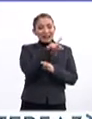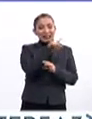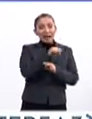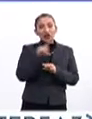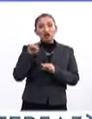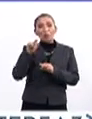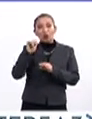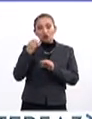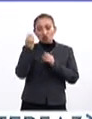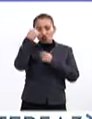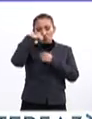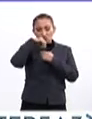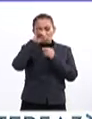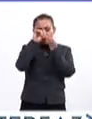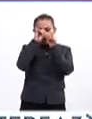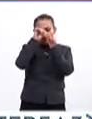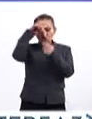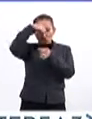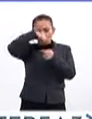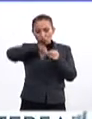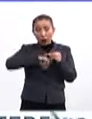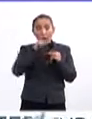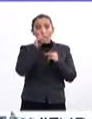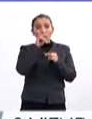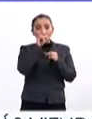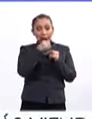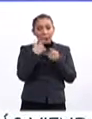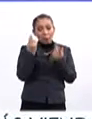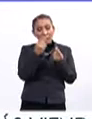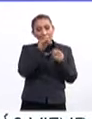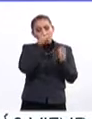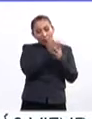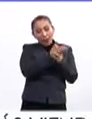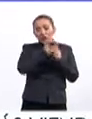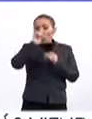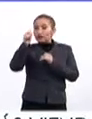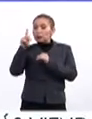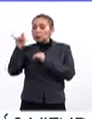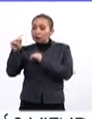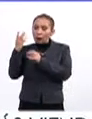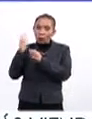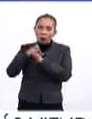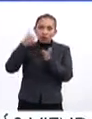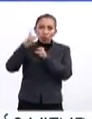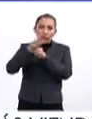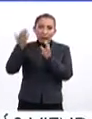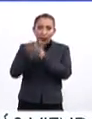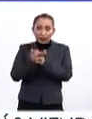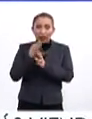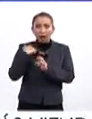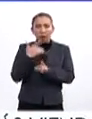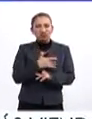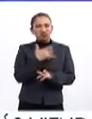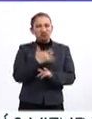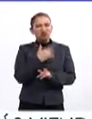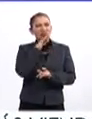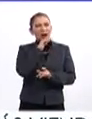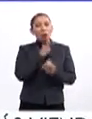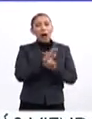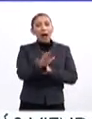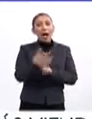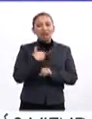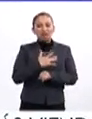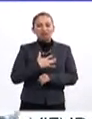trofosoito, por lo cual seguramente que unas proteínas las requieren una fase y otras proteínas en otra. Entre los síntomas de esta enfermedad